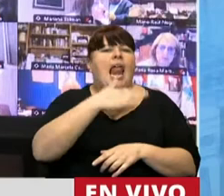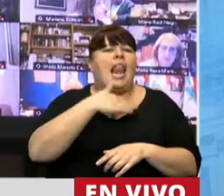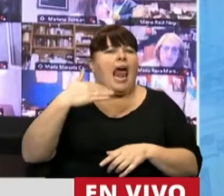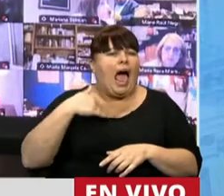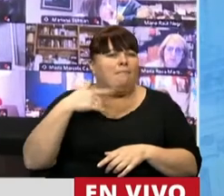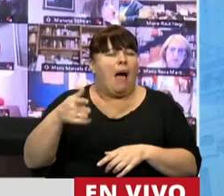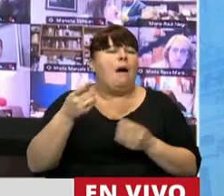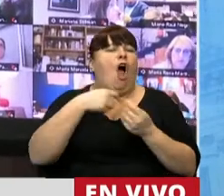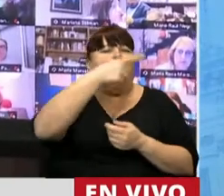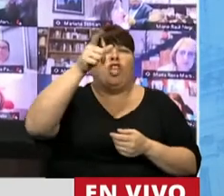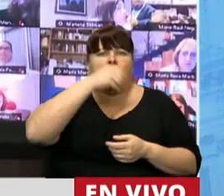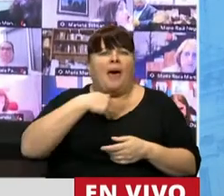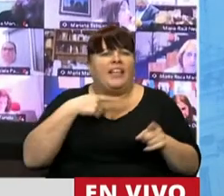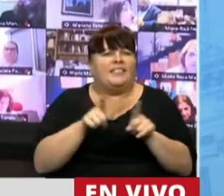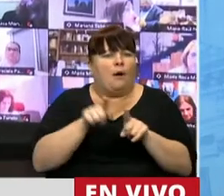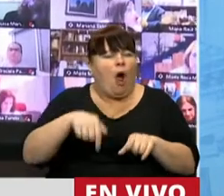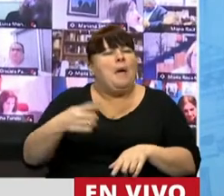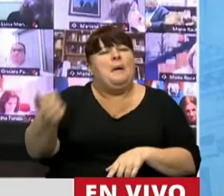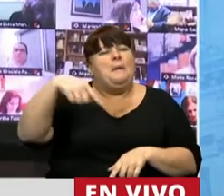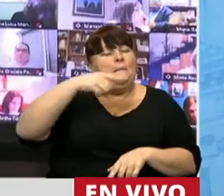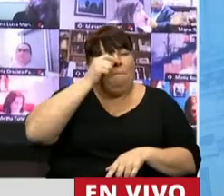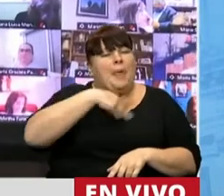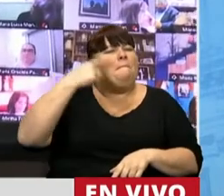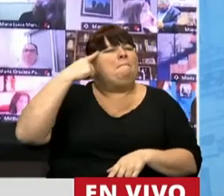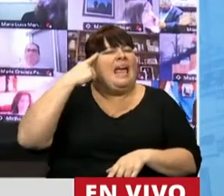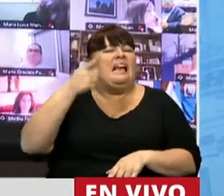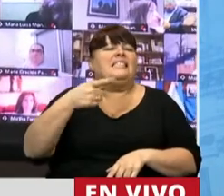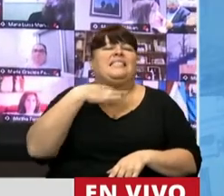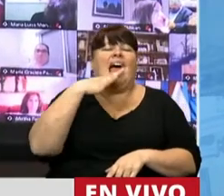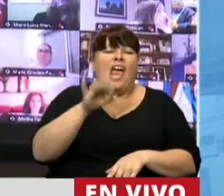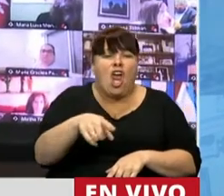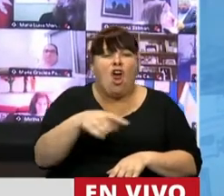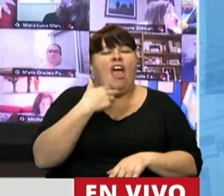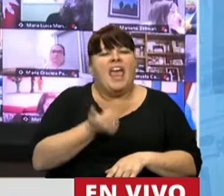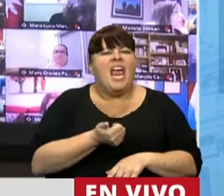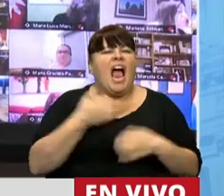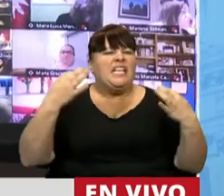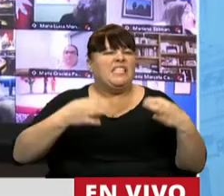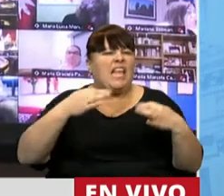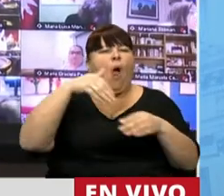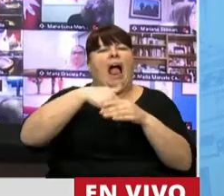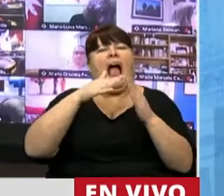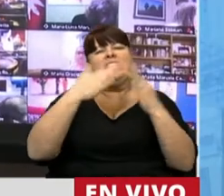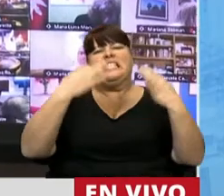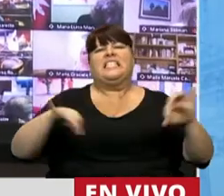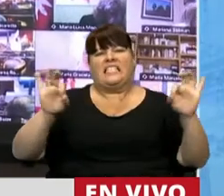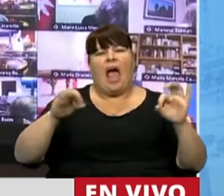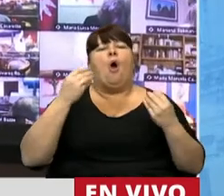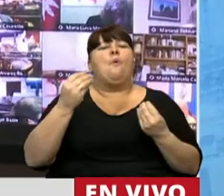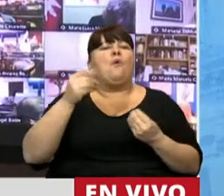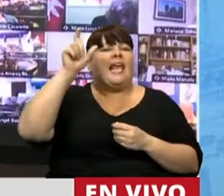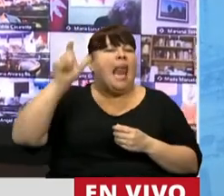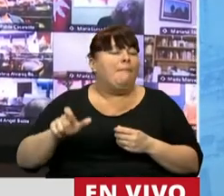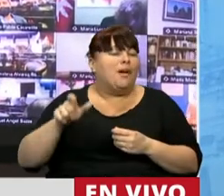mamá, como muchos padres hoy, piensan que su hijo está seguro dentro de su casa porque el